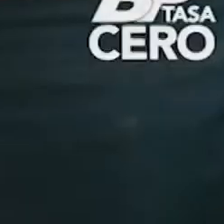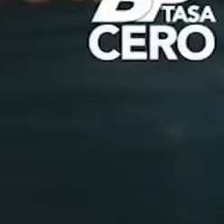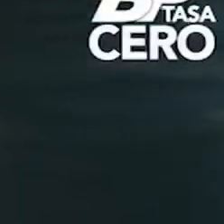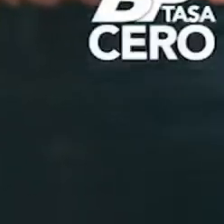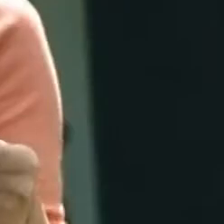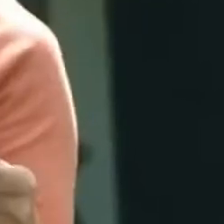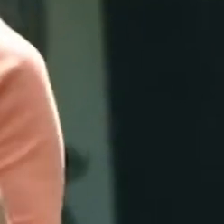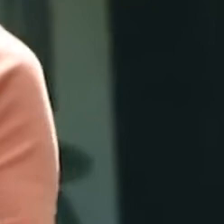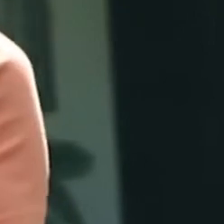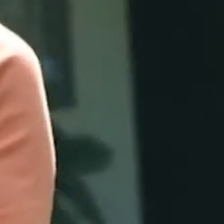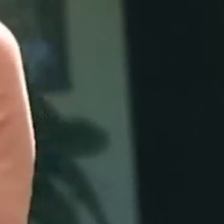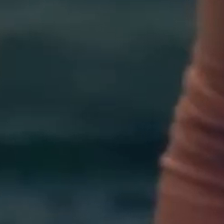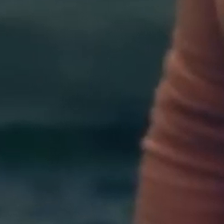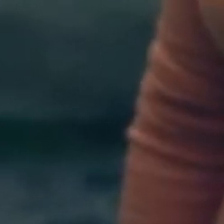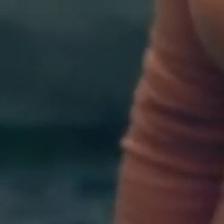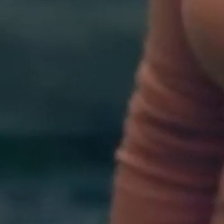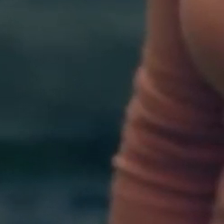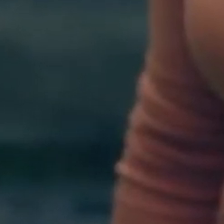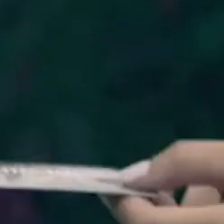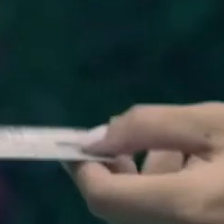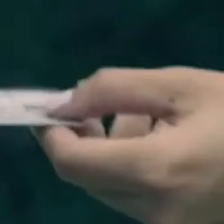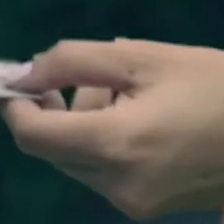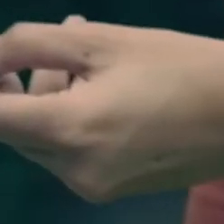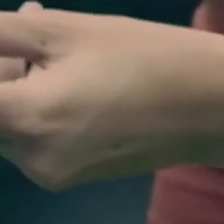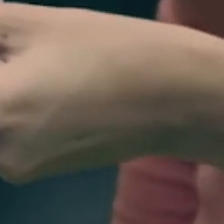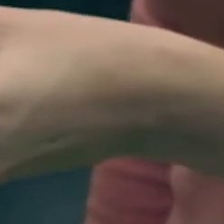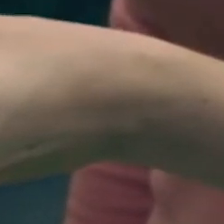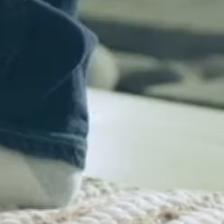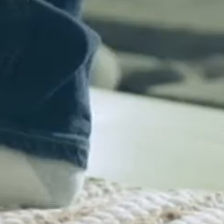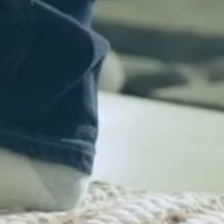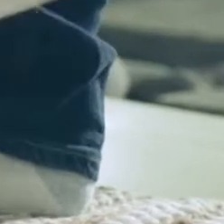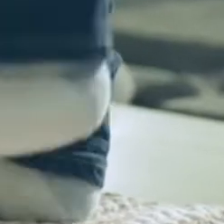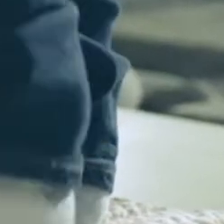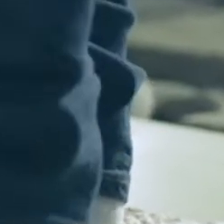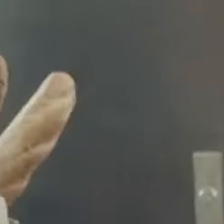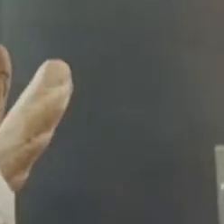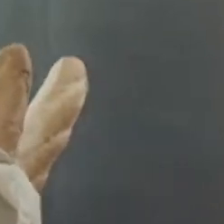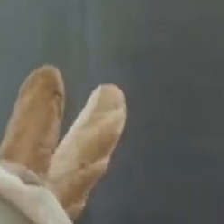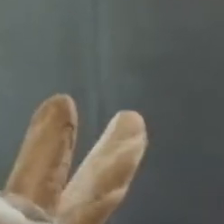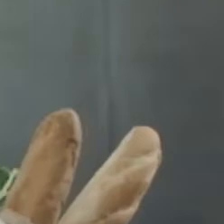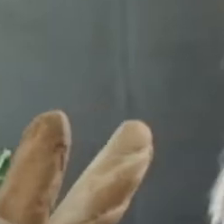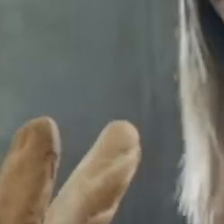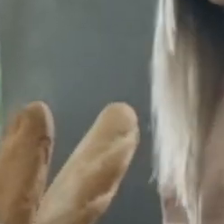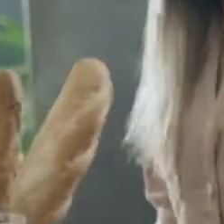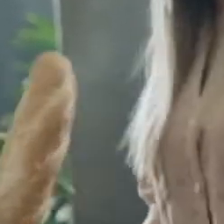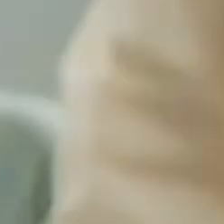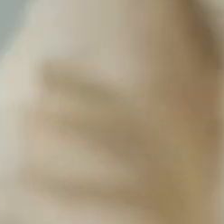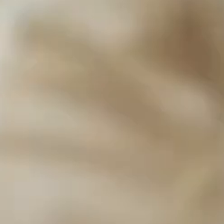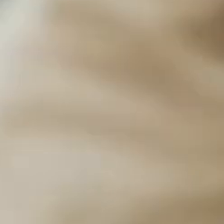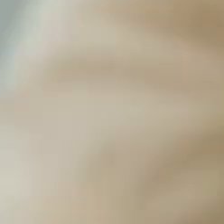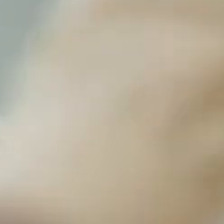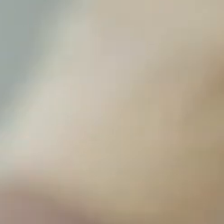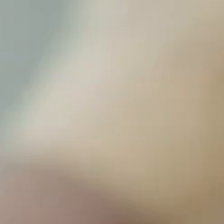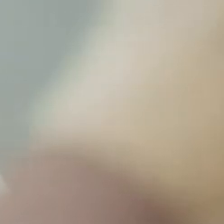BP, tasa cero y puntos. Y porque bienestar significa tranquilidad, si compra con nuestras tarjetas, participa por 30 premios